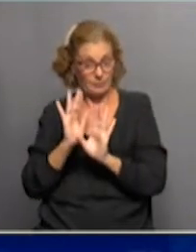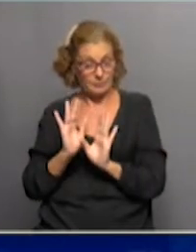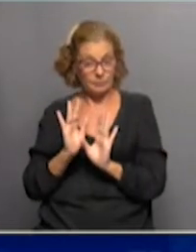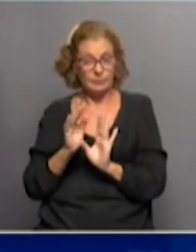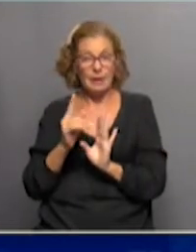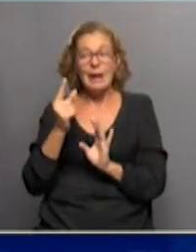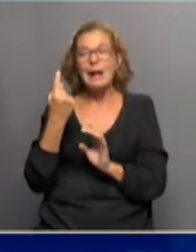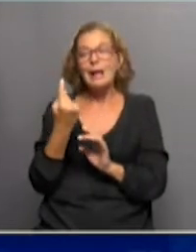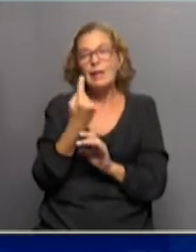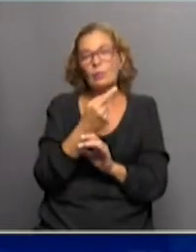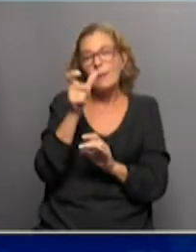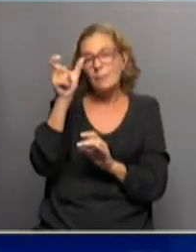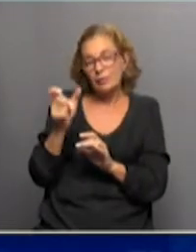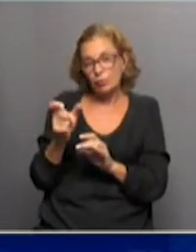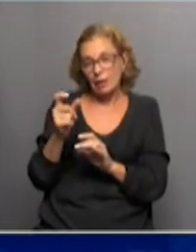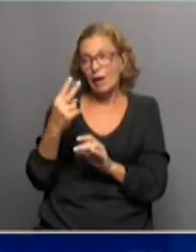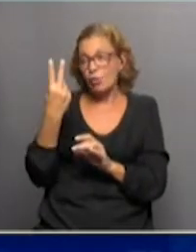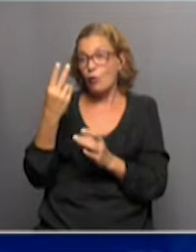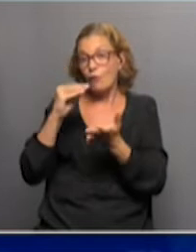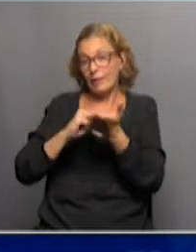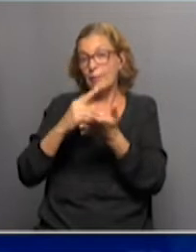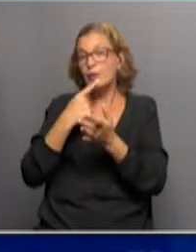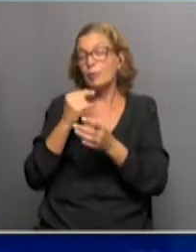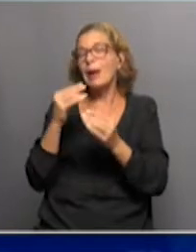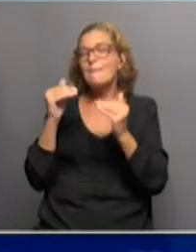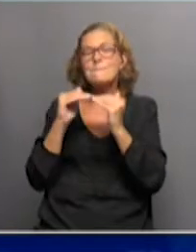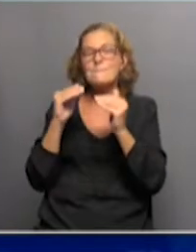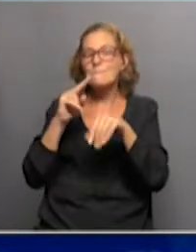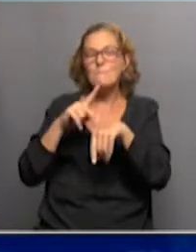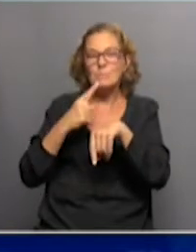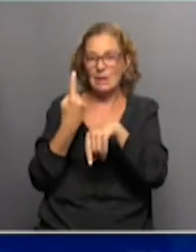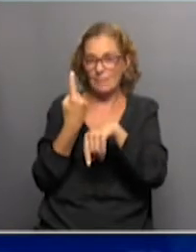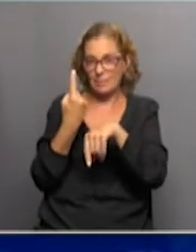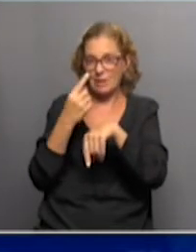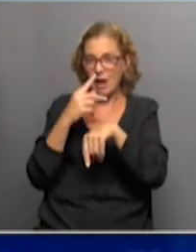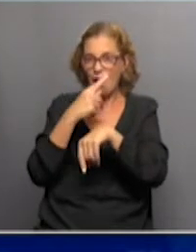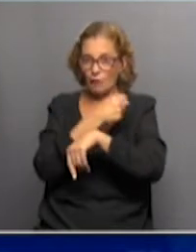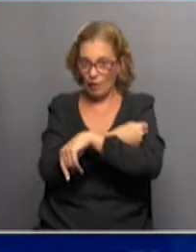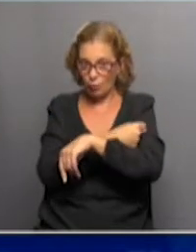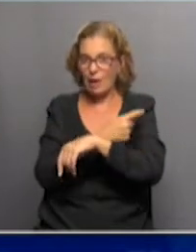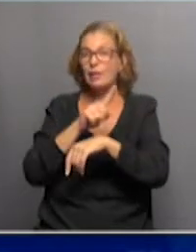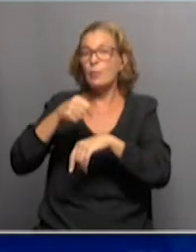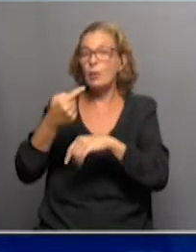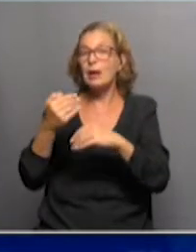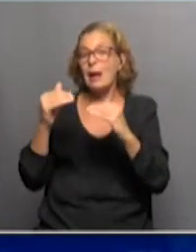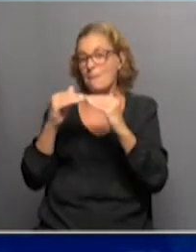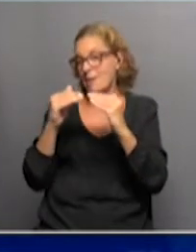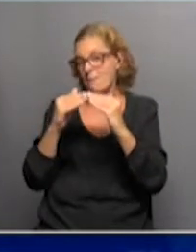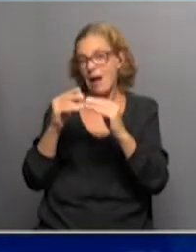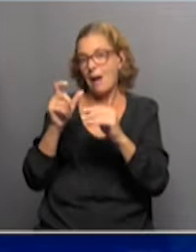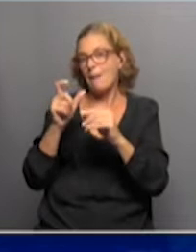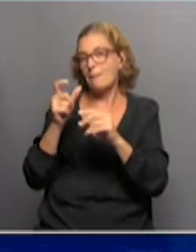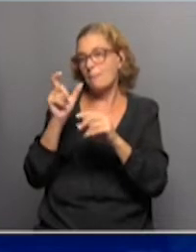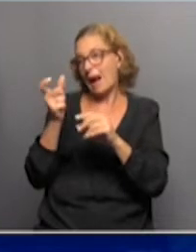digamos, cada persona tiene que vacunarse con las dos dosis de la vacuna, digamos, la primera dosis y la segunda tienen que corresponder a la misma